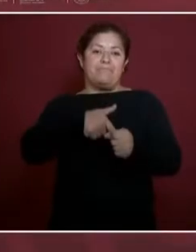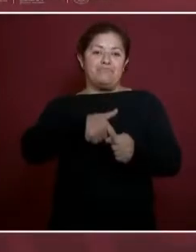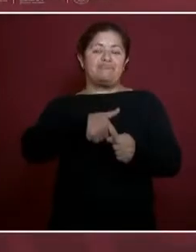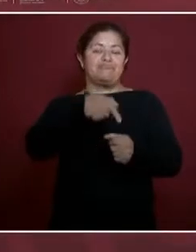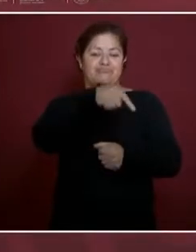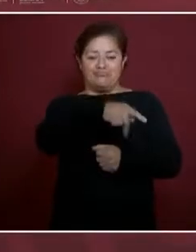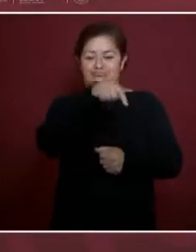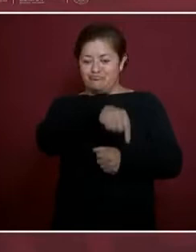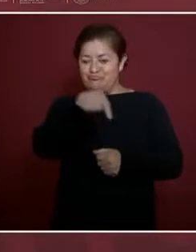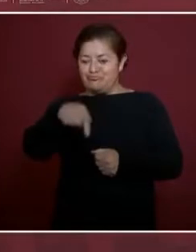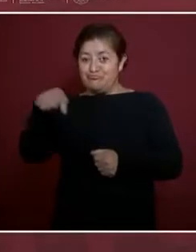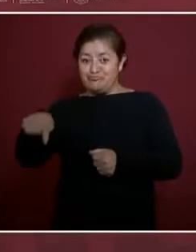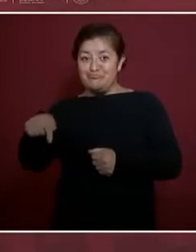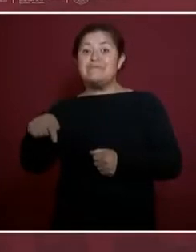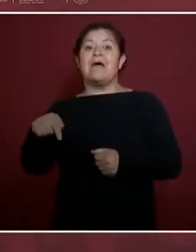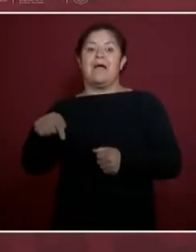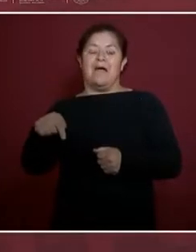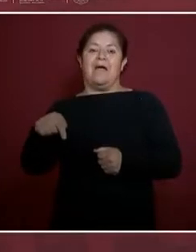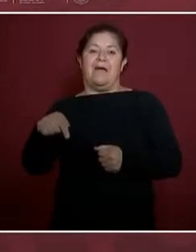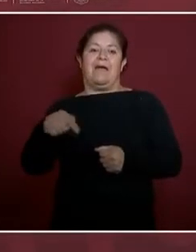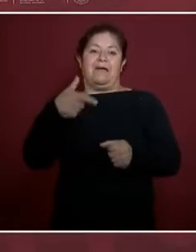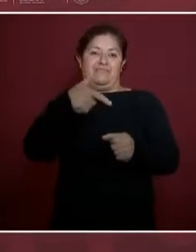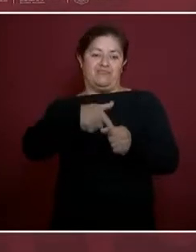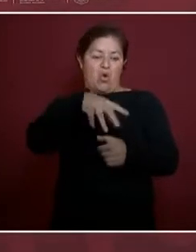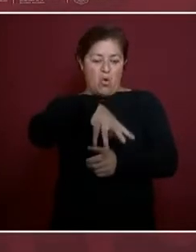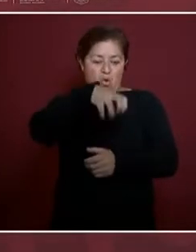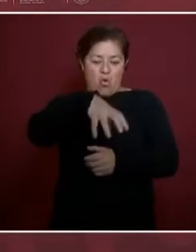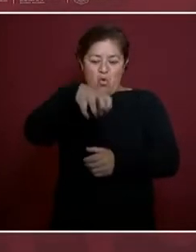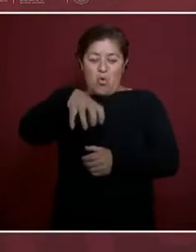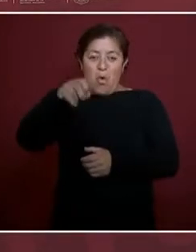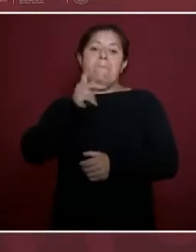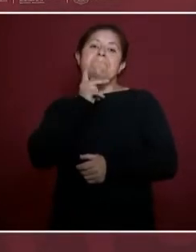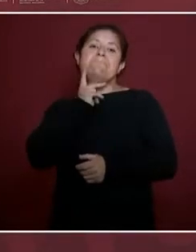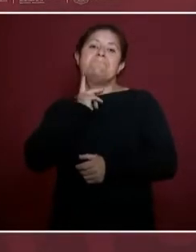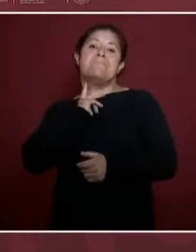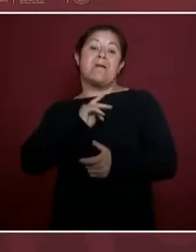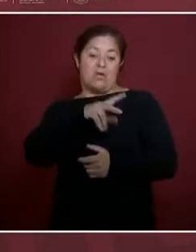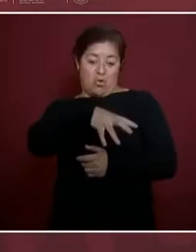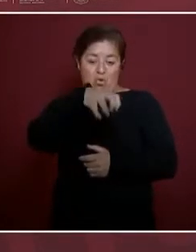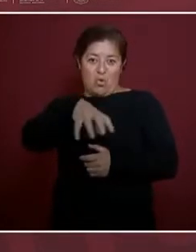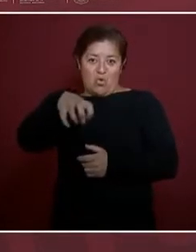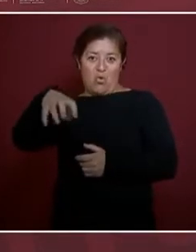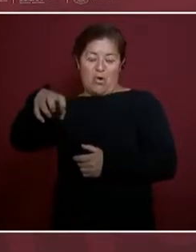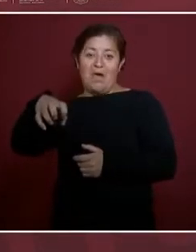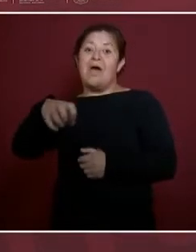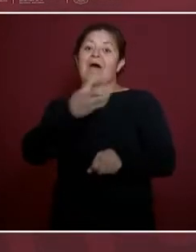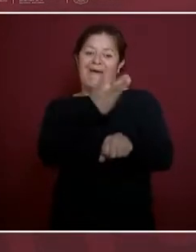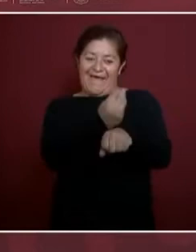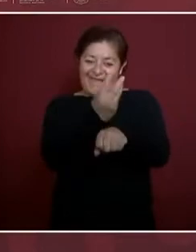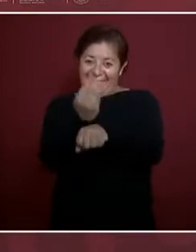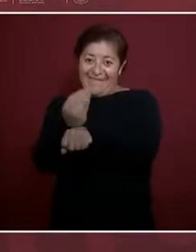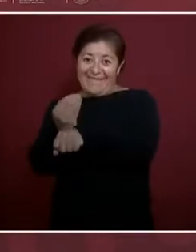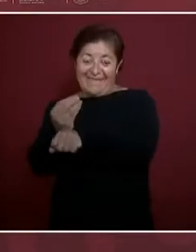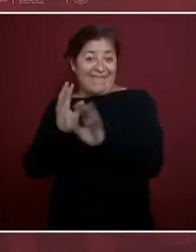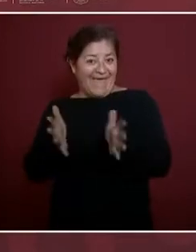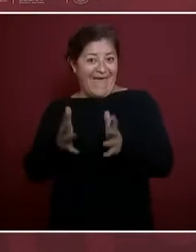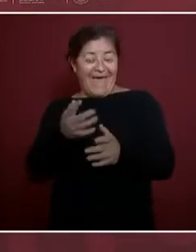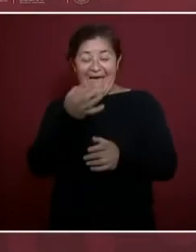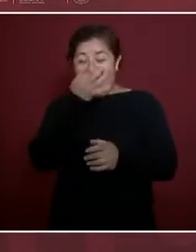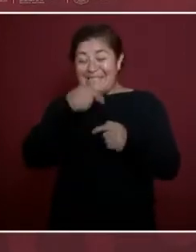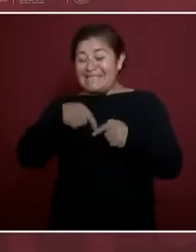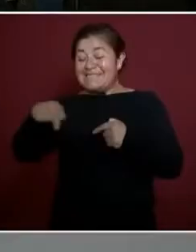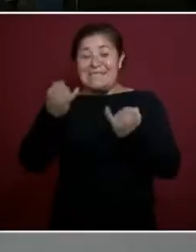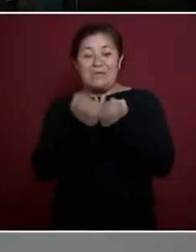estamos ya por iniciar las operaciones de la nueva refinería de Dos Bocas,